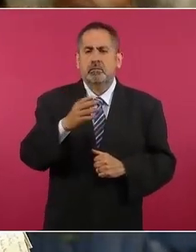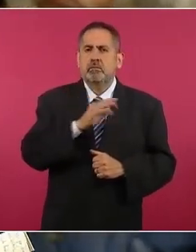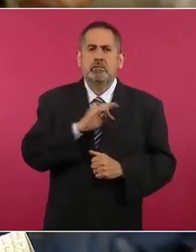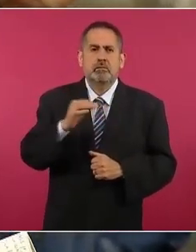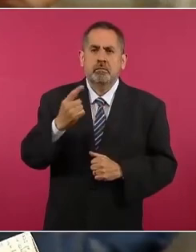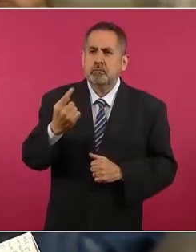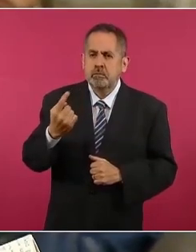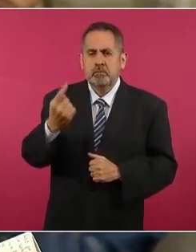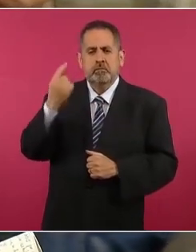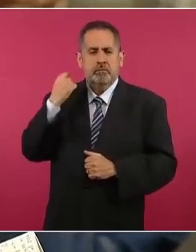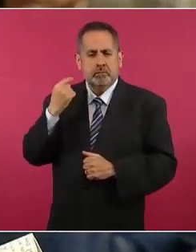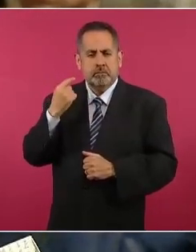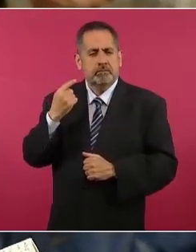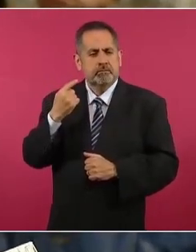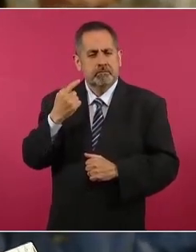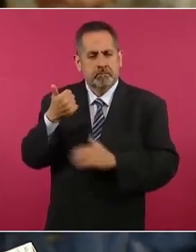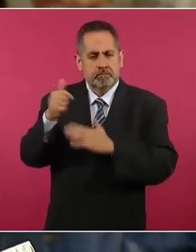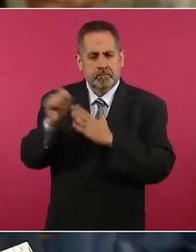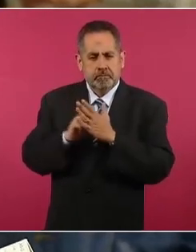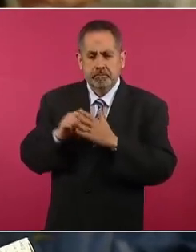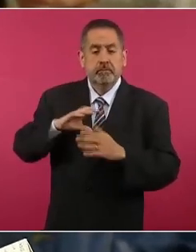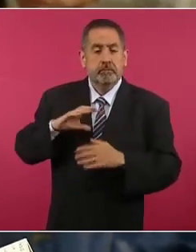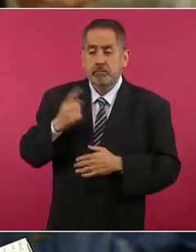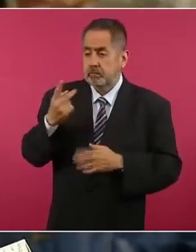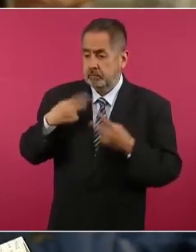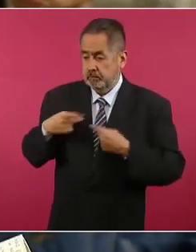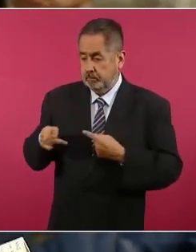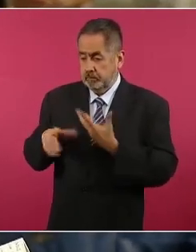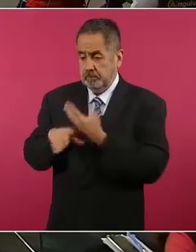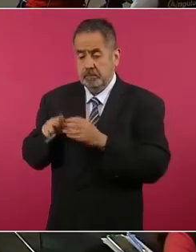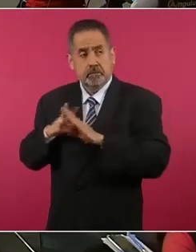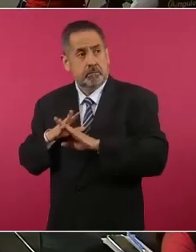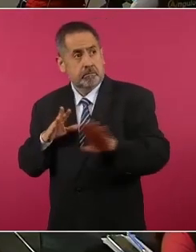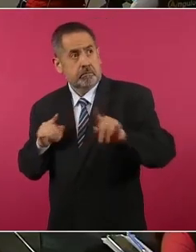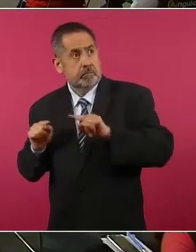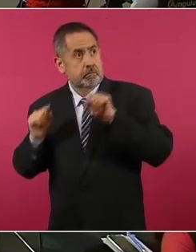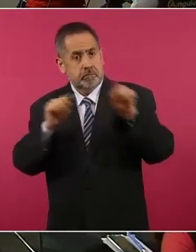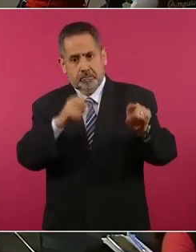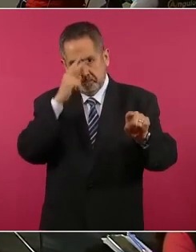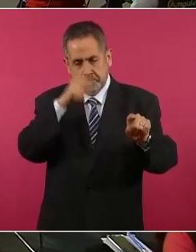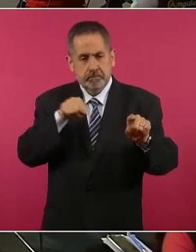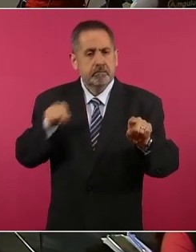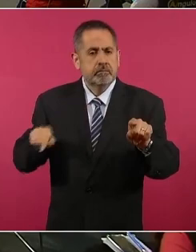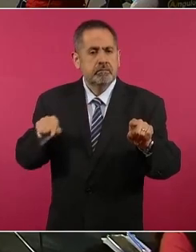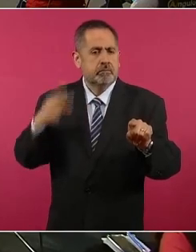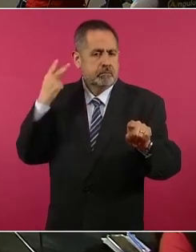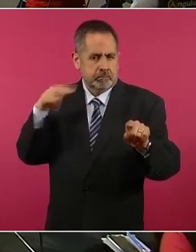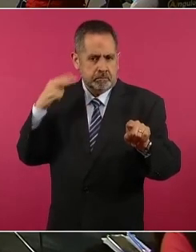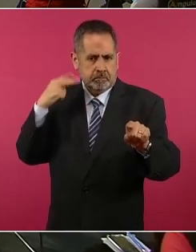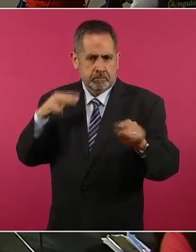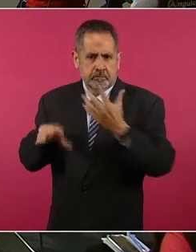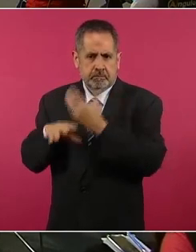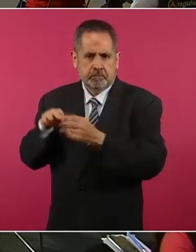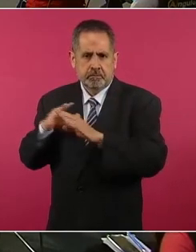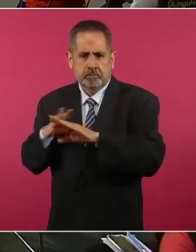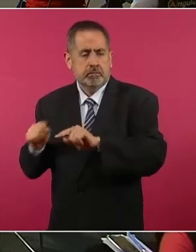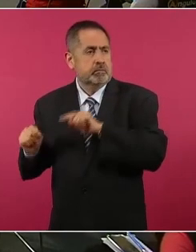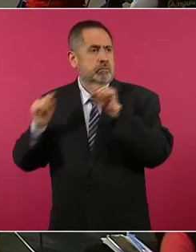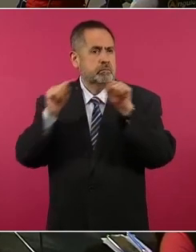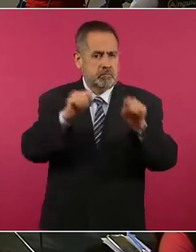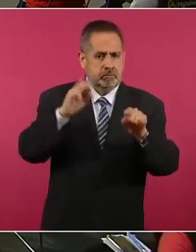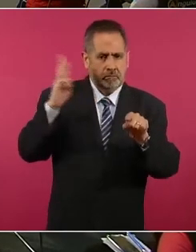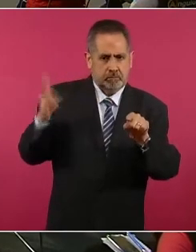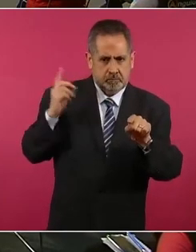año que hay un migrante mexicano que se fue del estado de Veracruz, primero va a Washington,